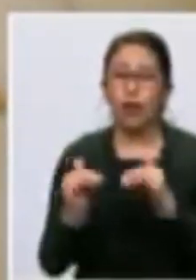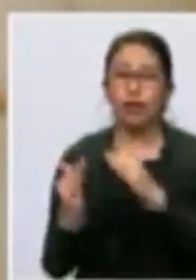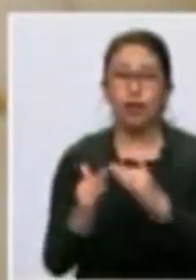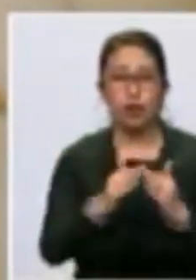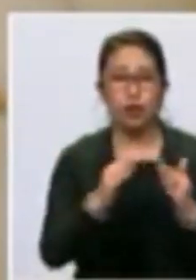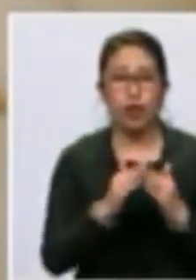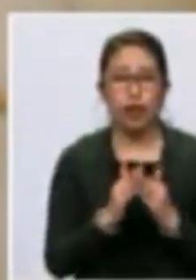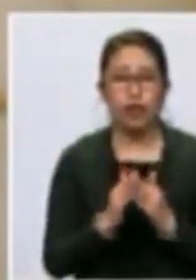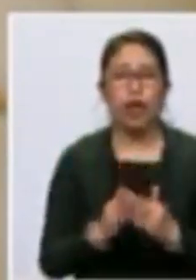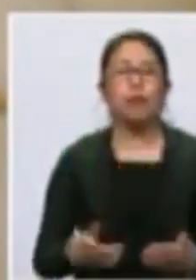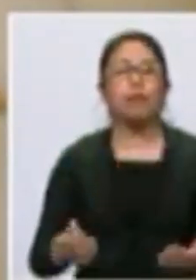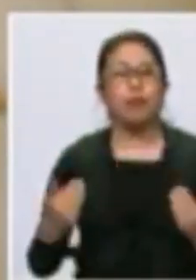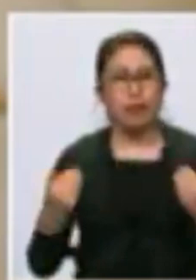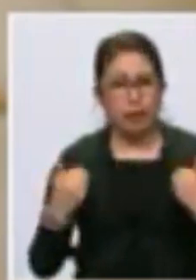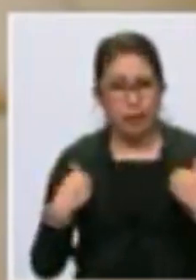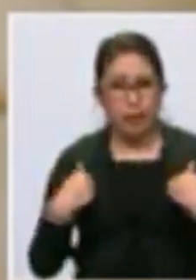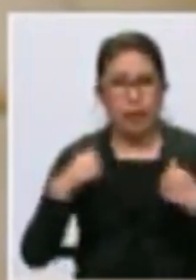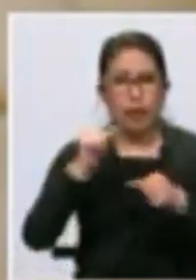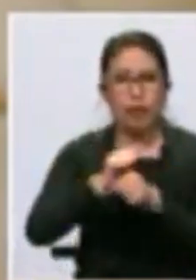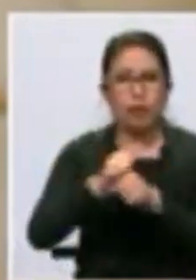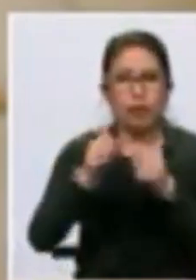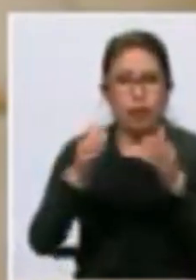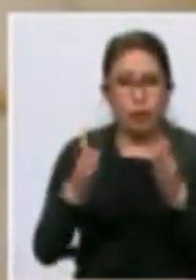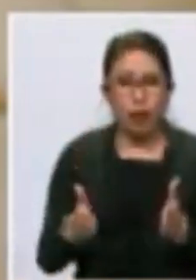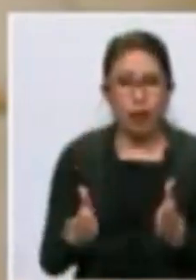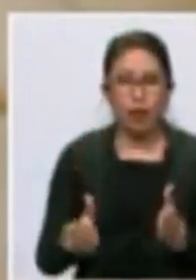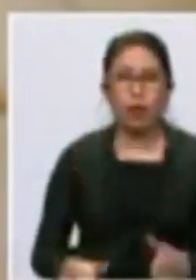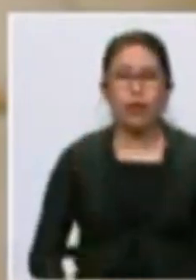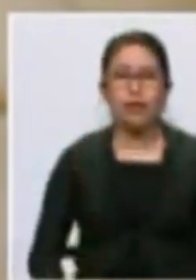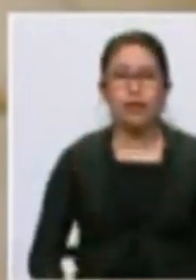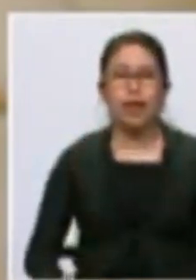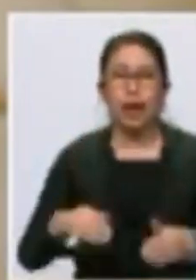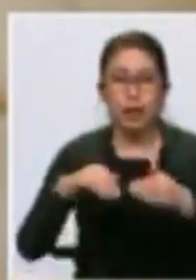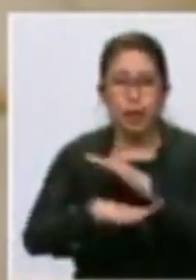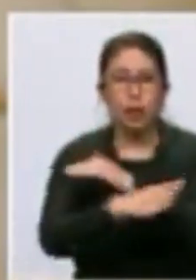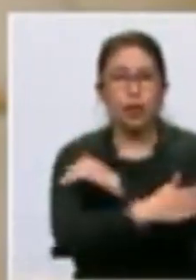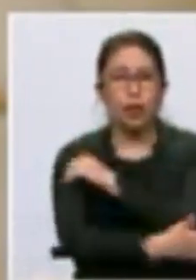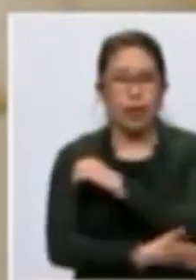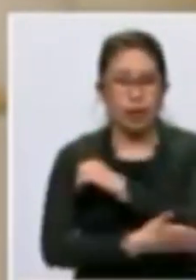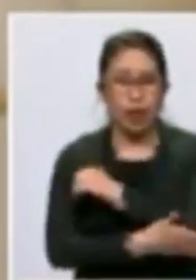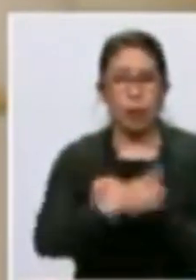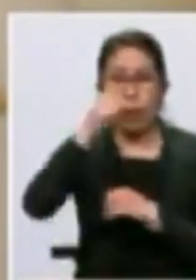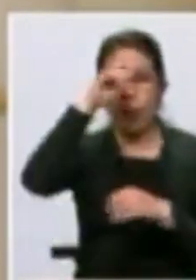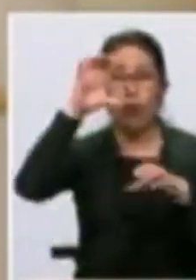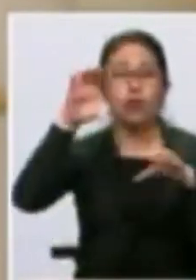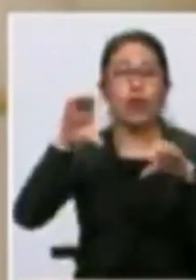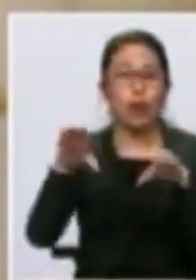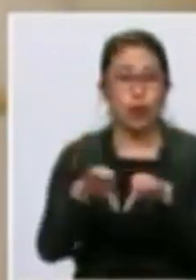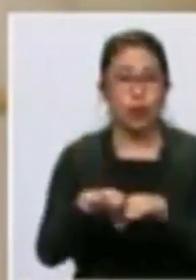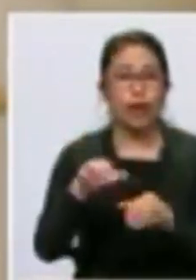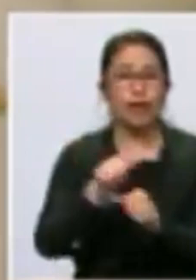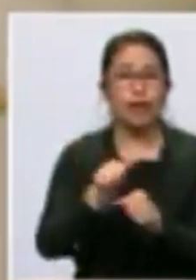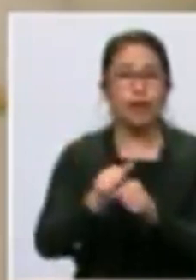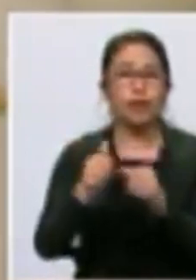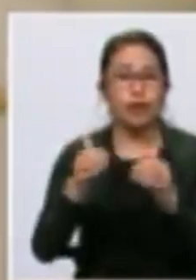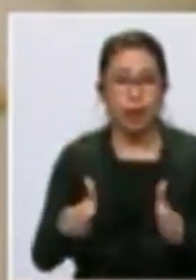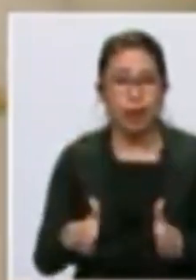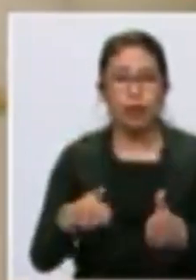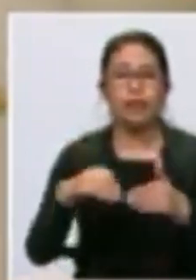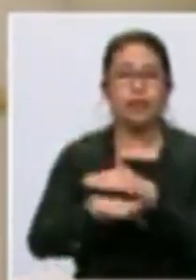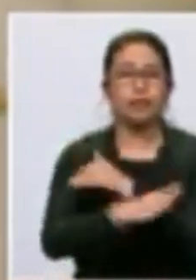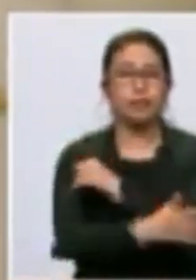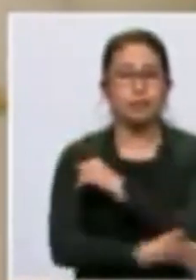contrataremos mano de obra del vecindario, en el campo contrataremos mano de obra de la comunidad.